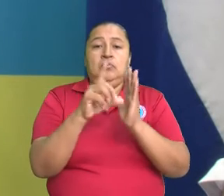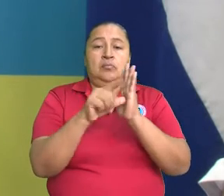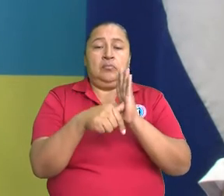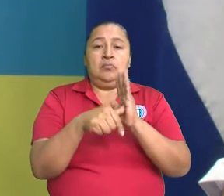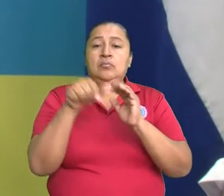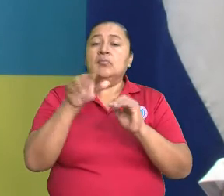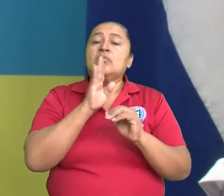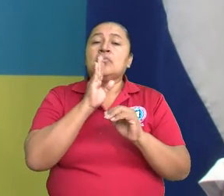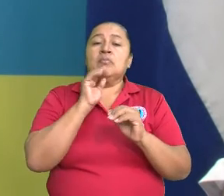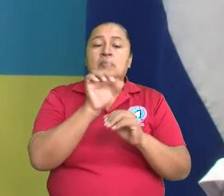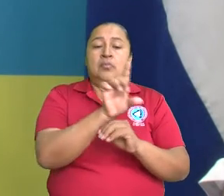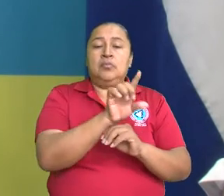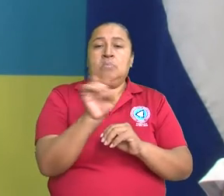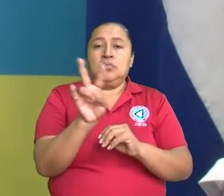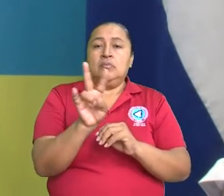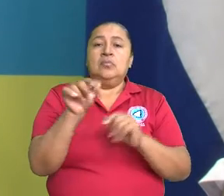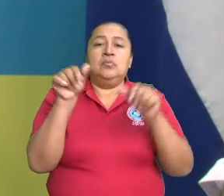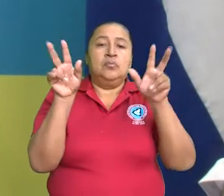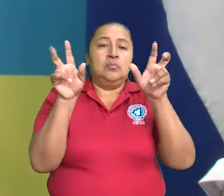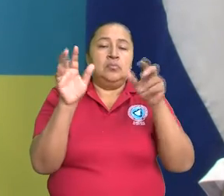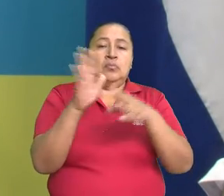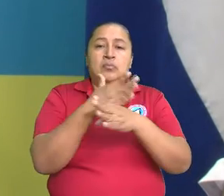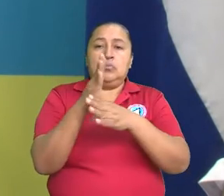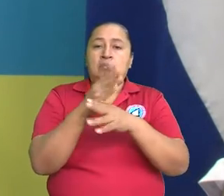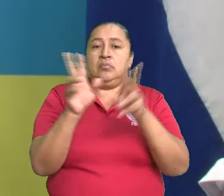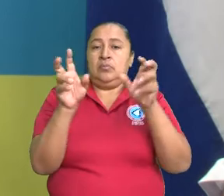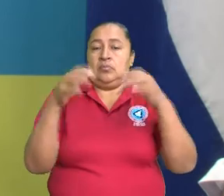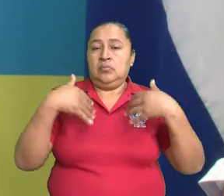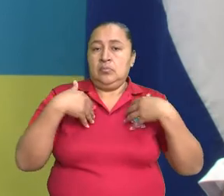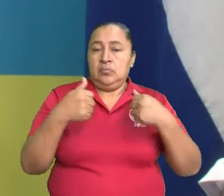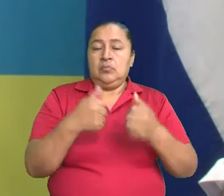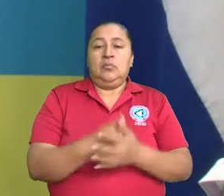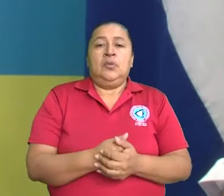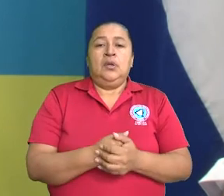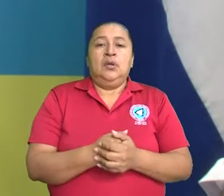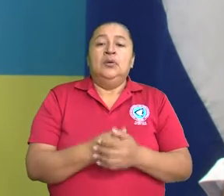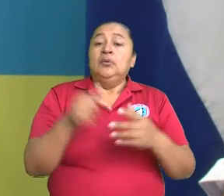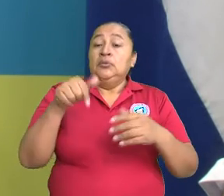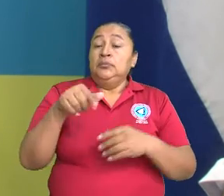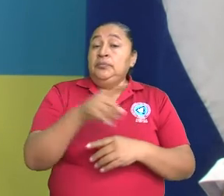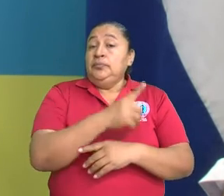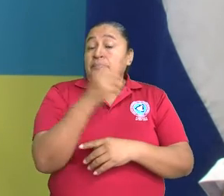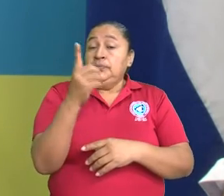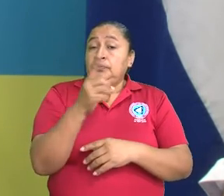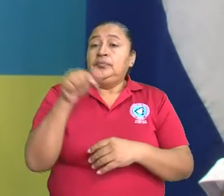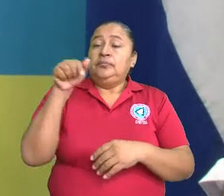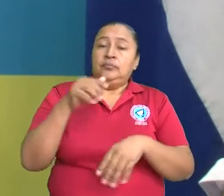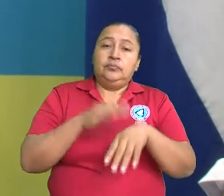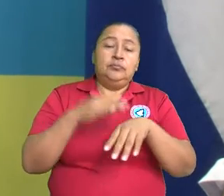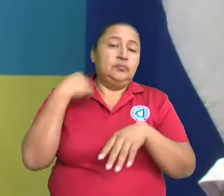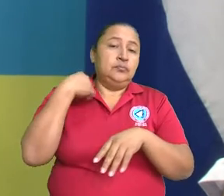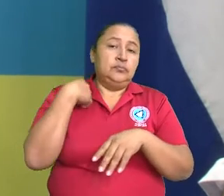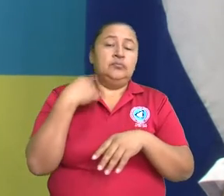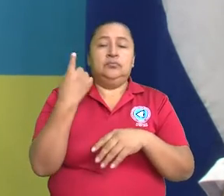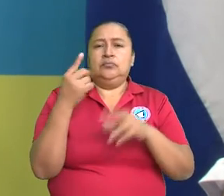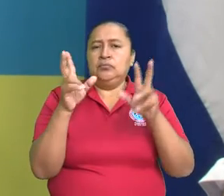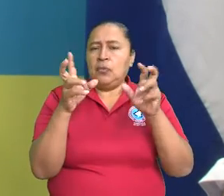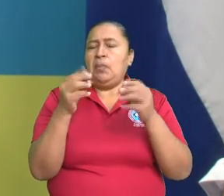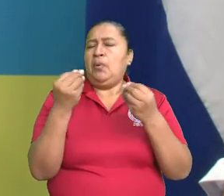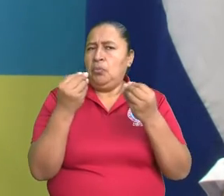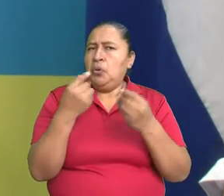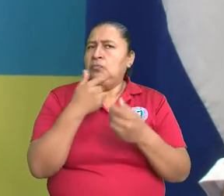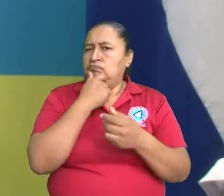conversamos de lunes a viernes sobre temas de salud. El día de hoy tenemos, como siempre, todos los días un tema muy